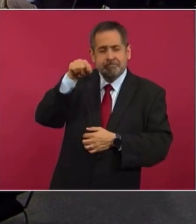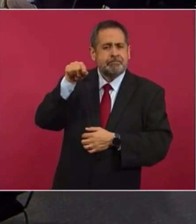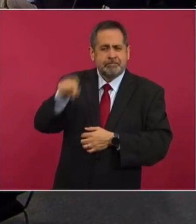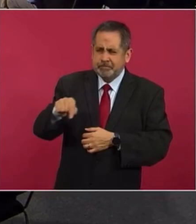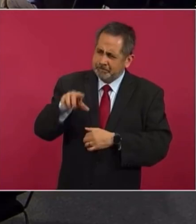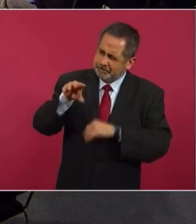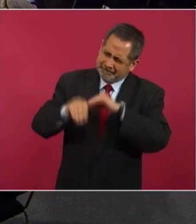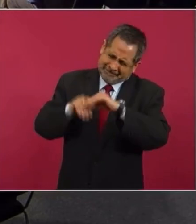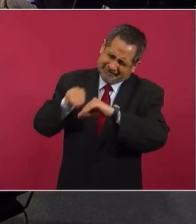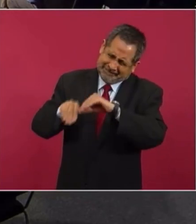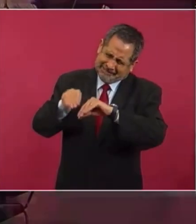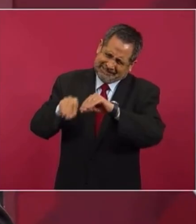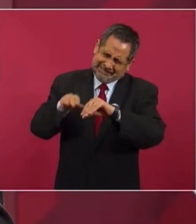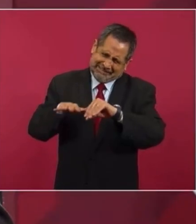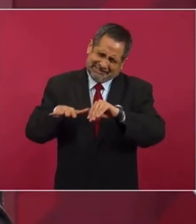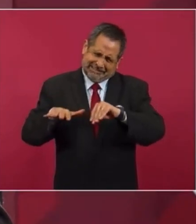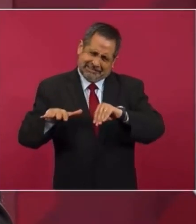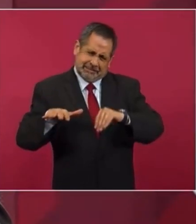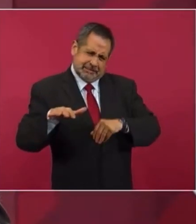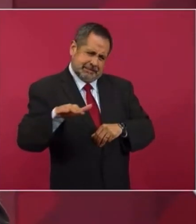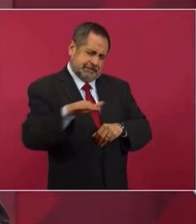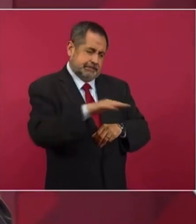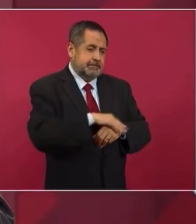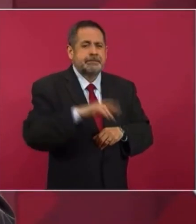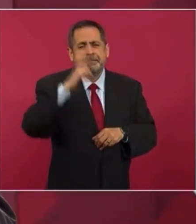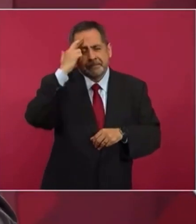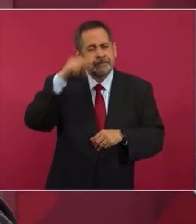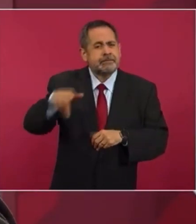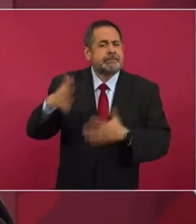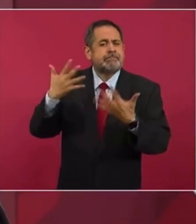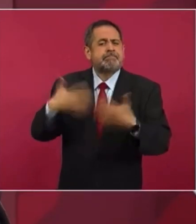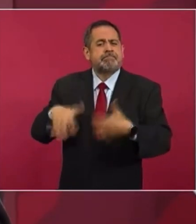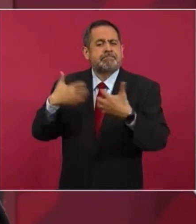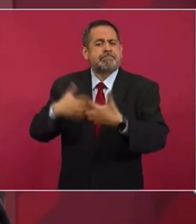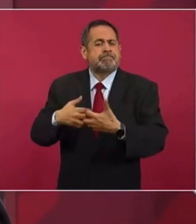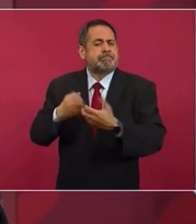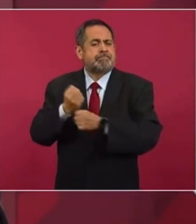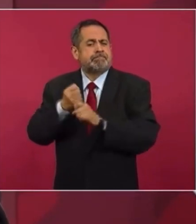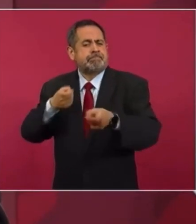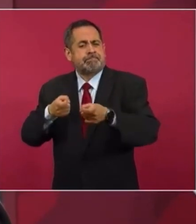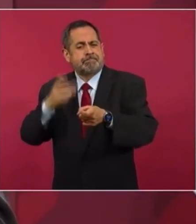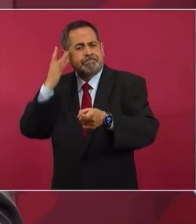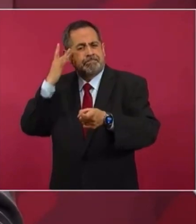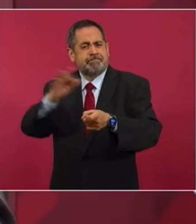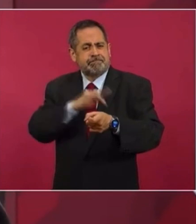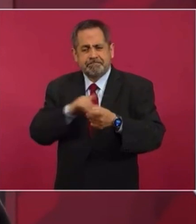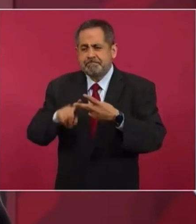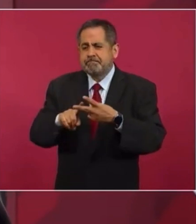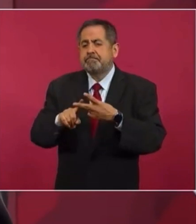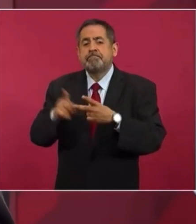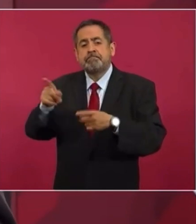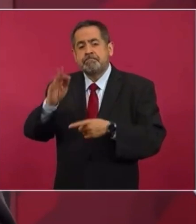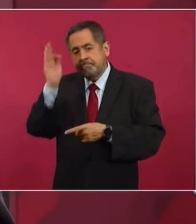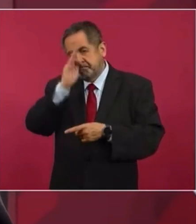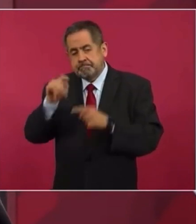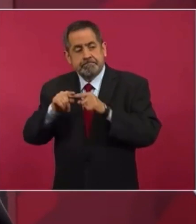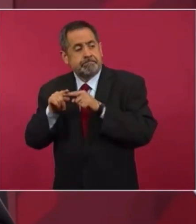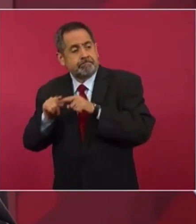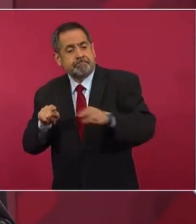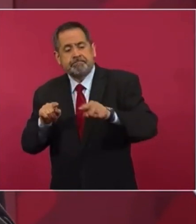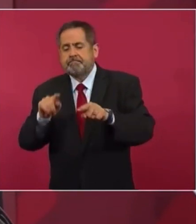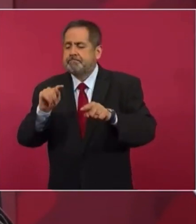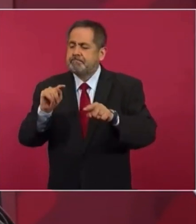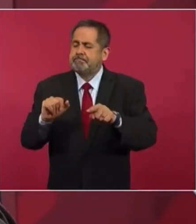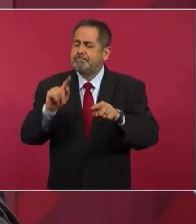lo que era la fábrica de armas de Santa Fe, la ermita de Santa Fe, la Tatabasco,